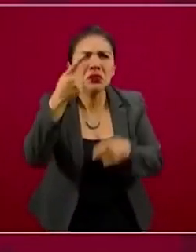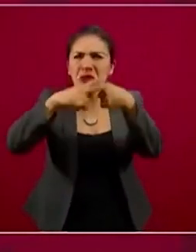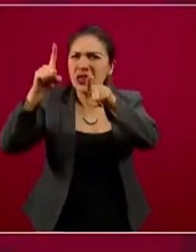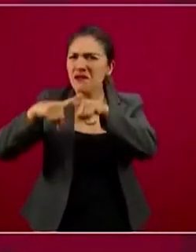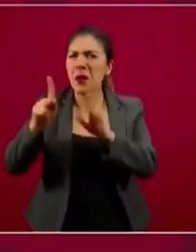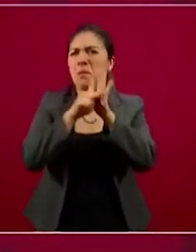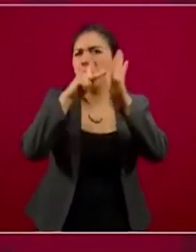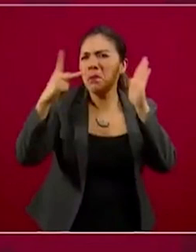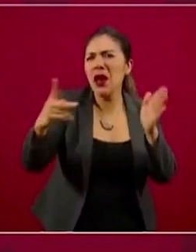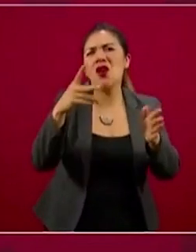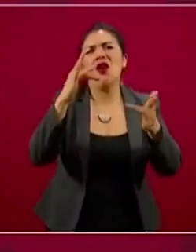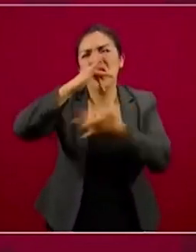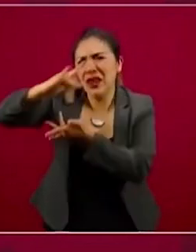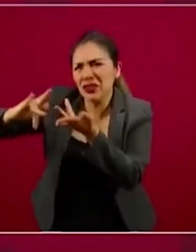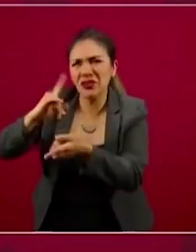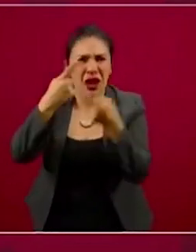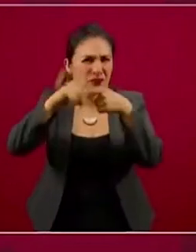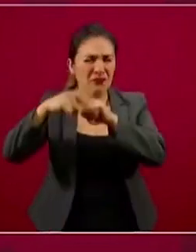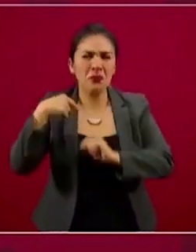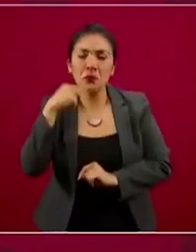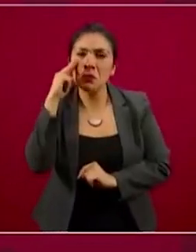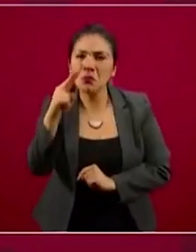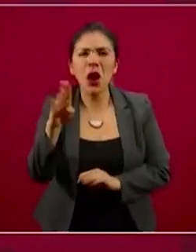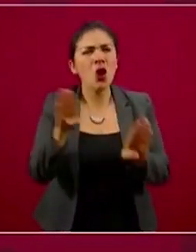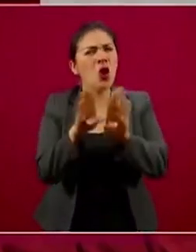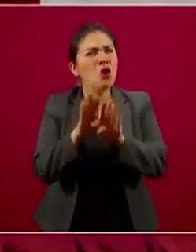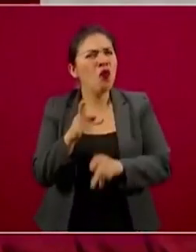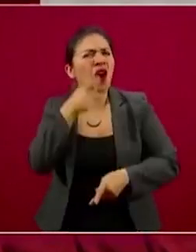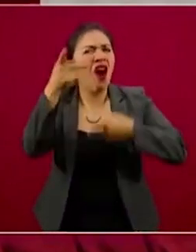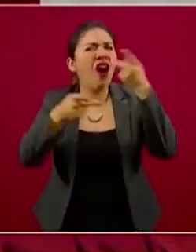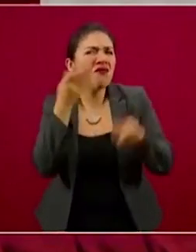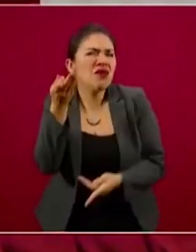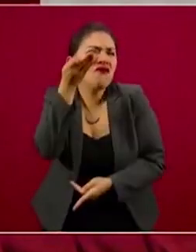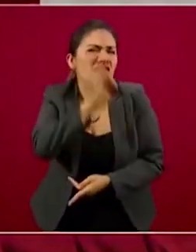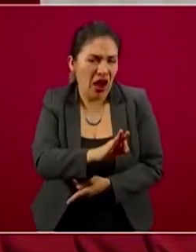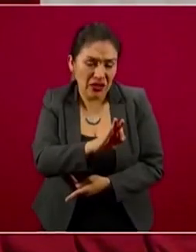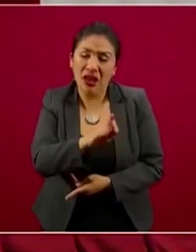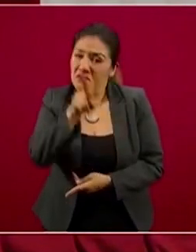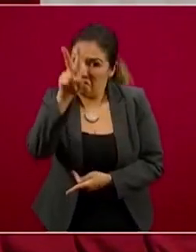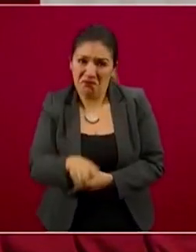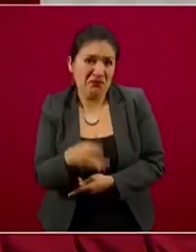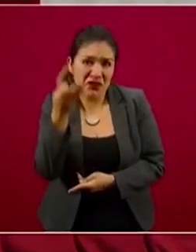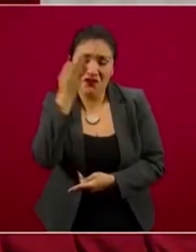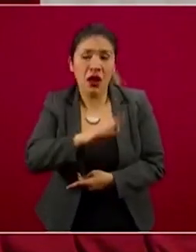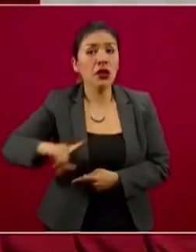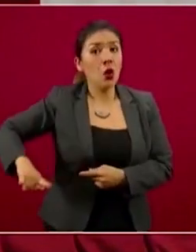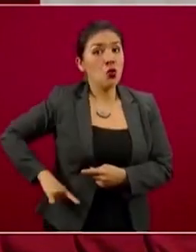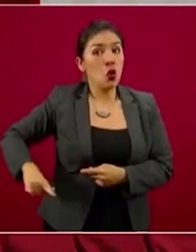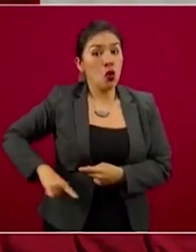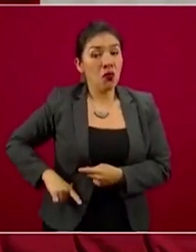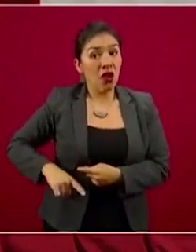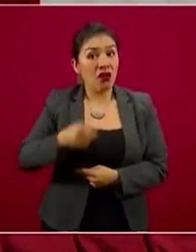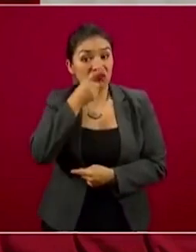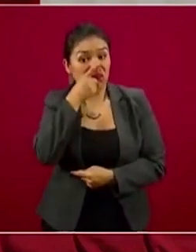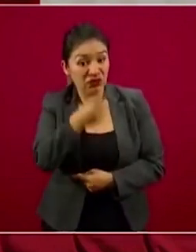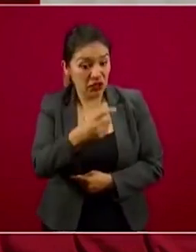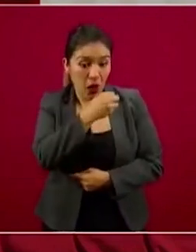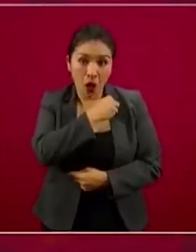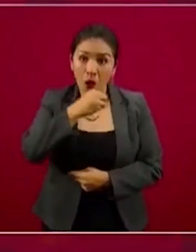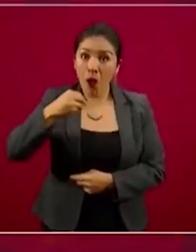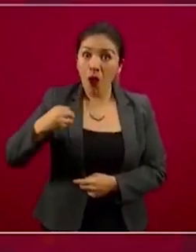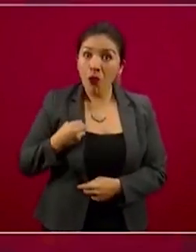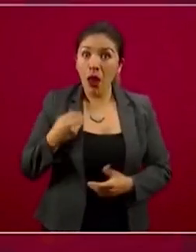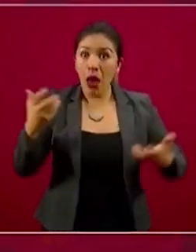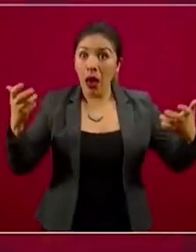informativas, incluyendo las redes sociales, una idea falsa, falsa, aquí lo aclaro, de que el gobierno ha obligado a